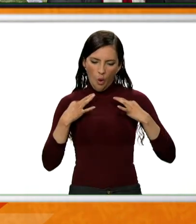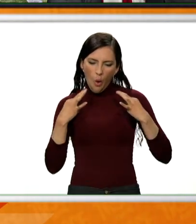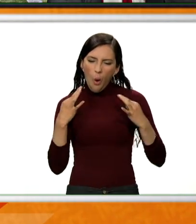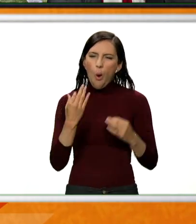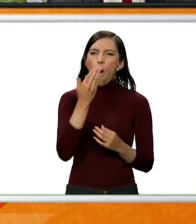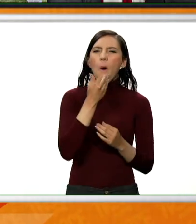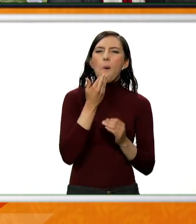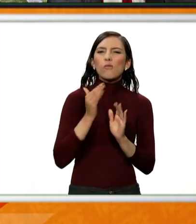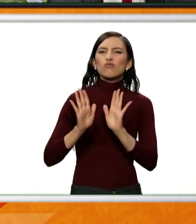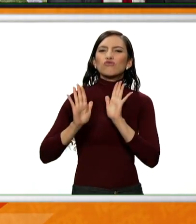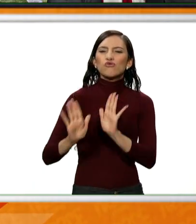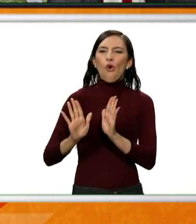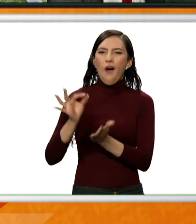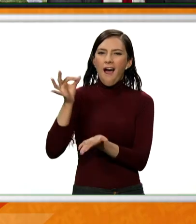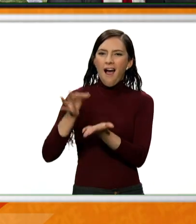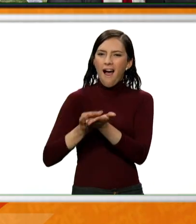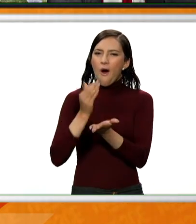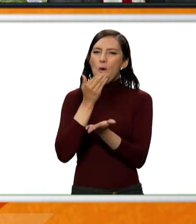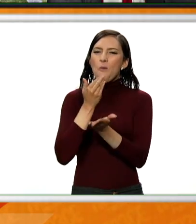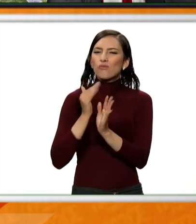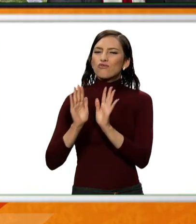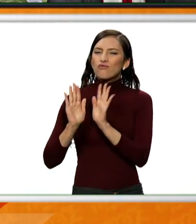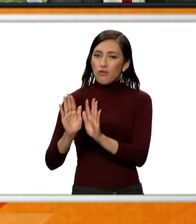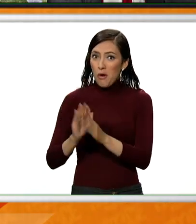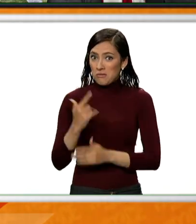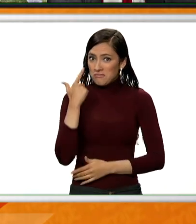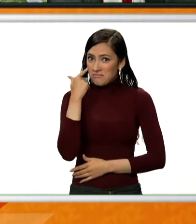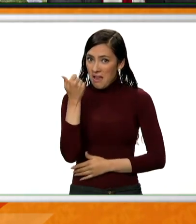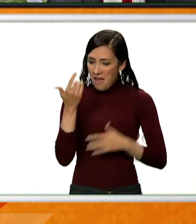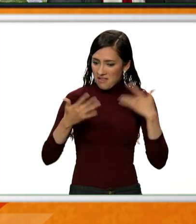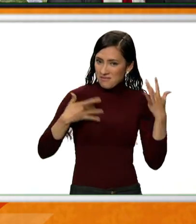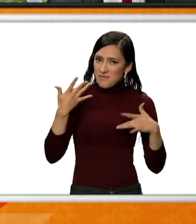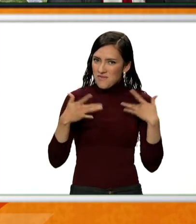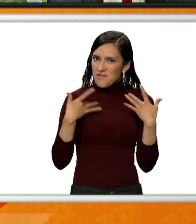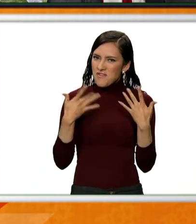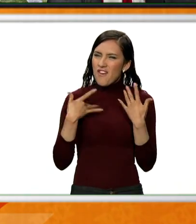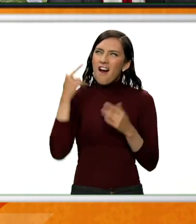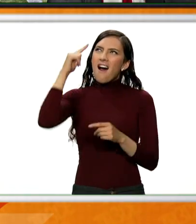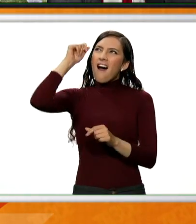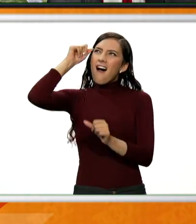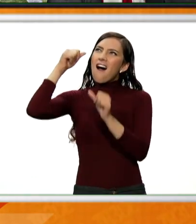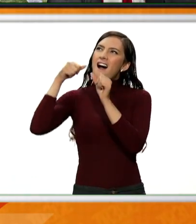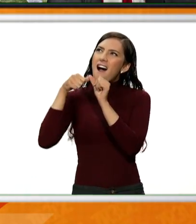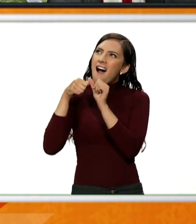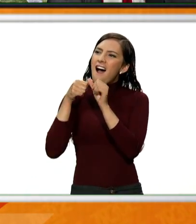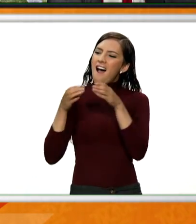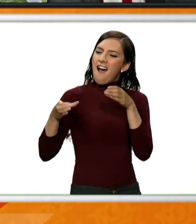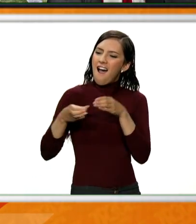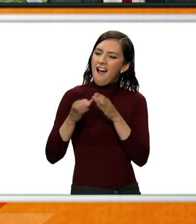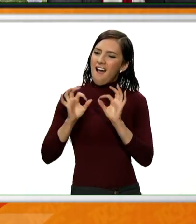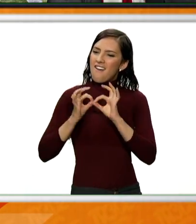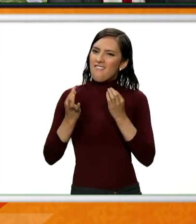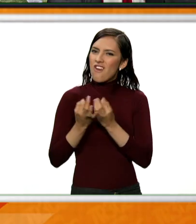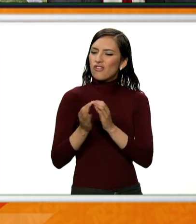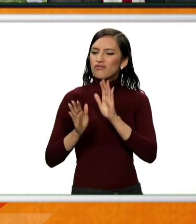comida típica de la capital. Un espacio para recordar y revivir junto a toda la familia a lo cachaco.